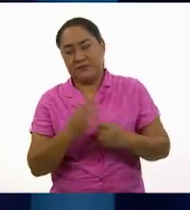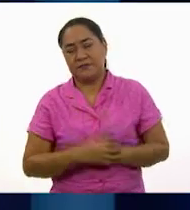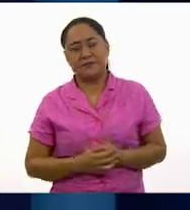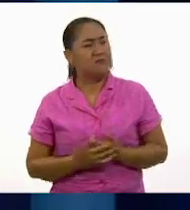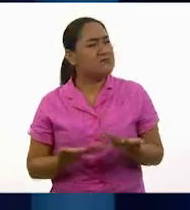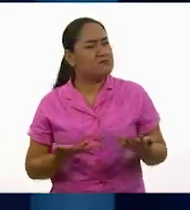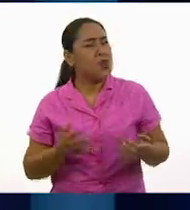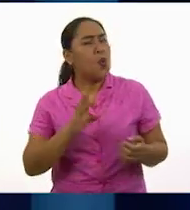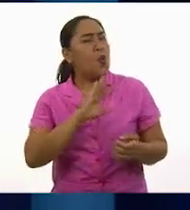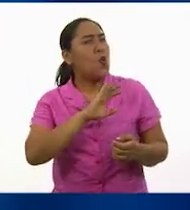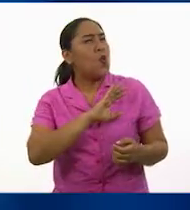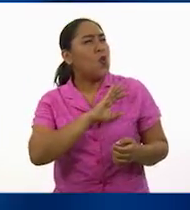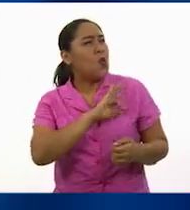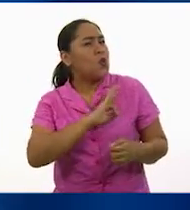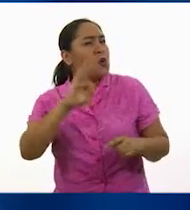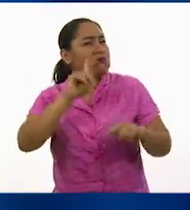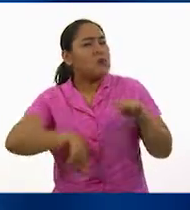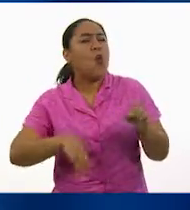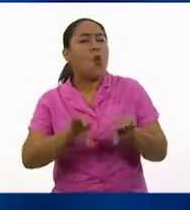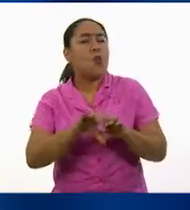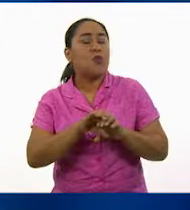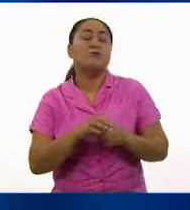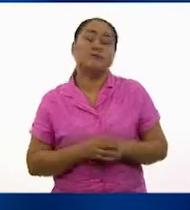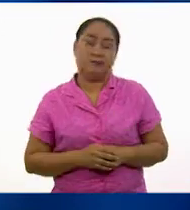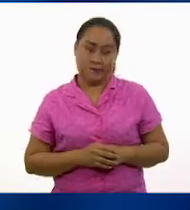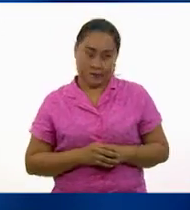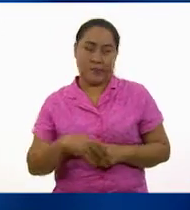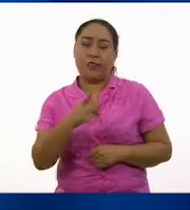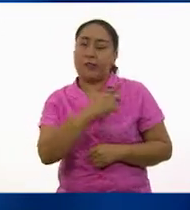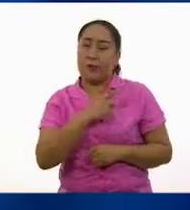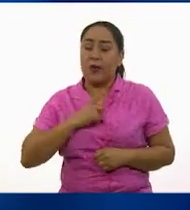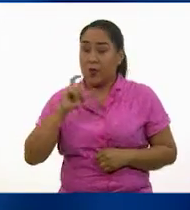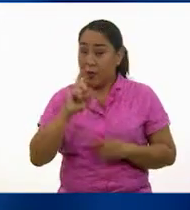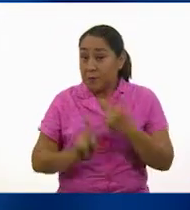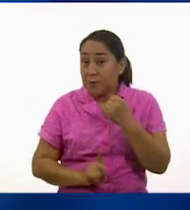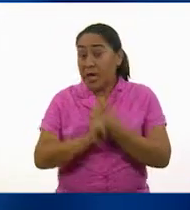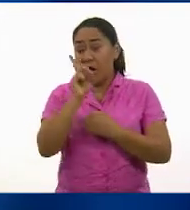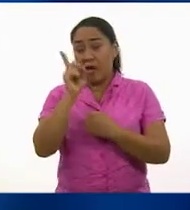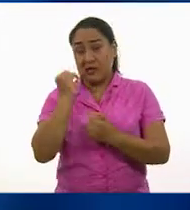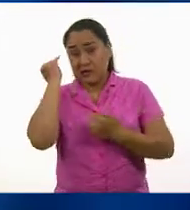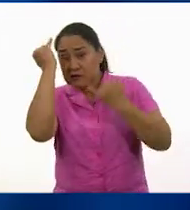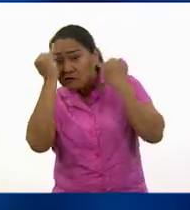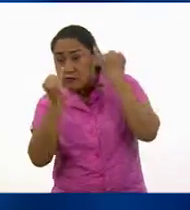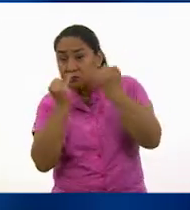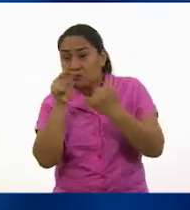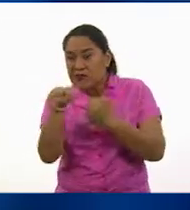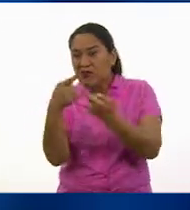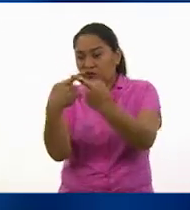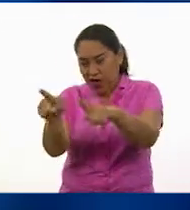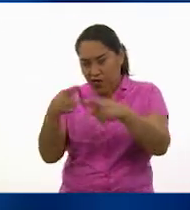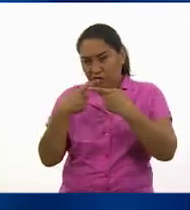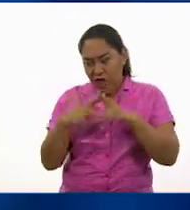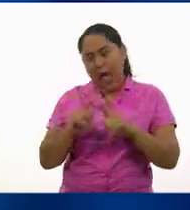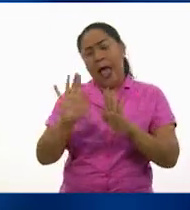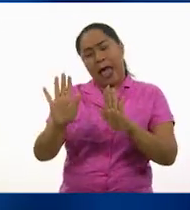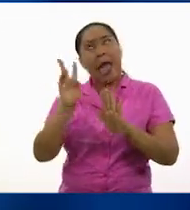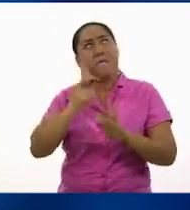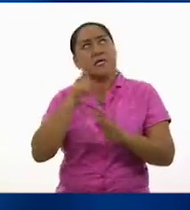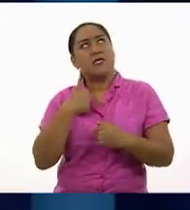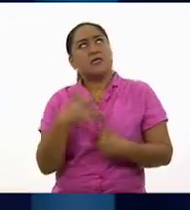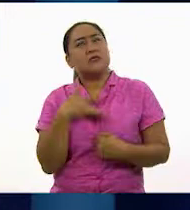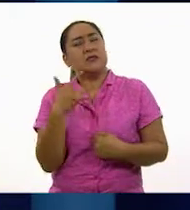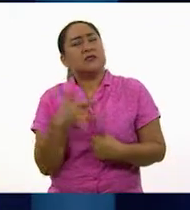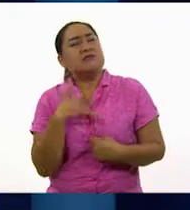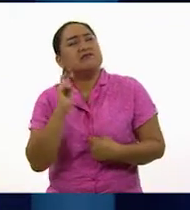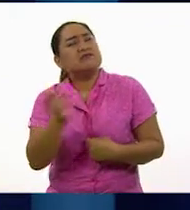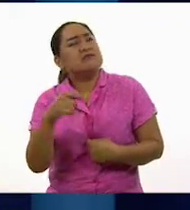eso, ¿cómo lo podemos lograr? Hay que colocarse en los zapatos de las personas que son diferentes a nosotros. Tratar